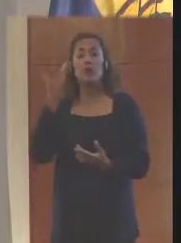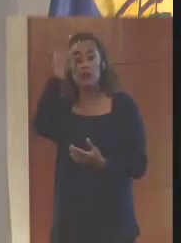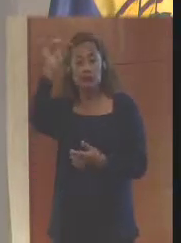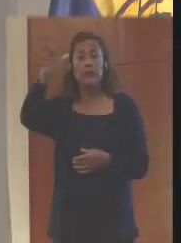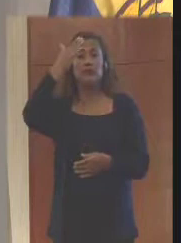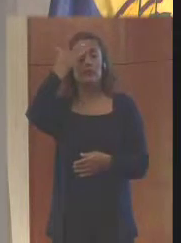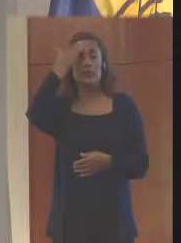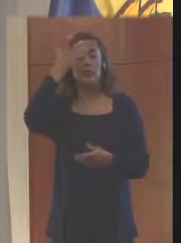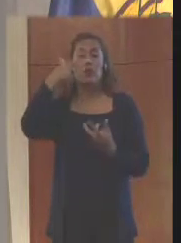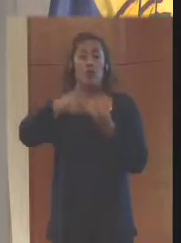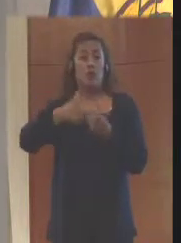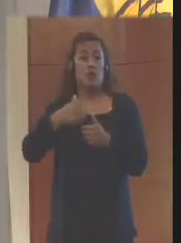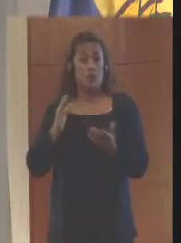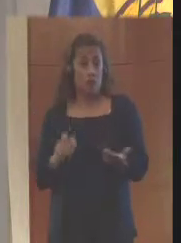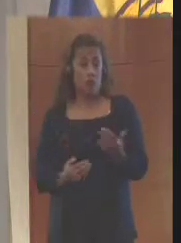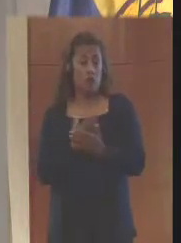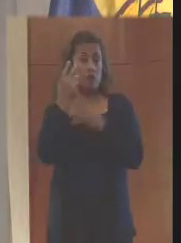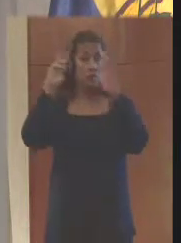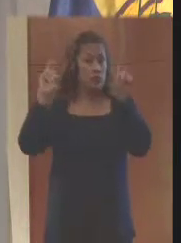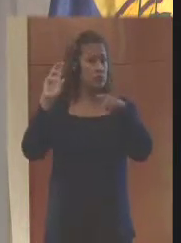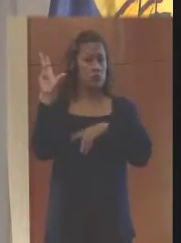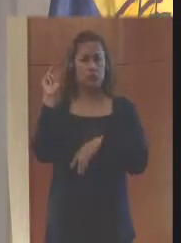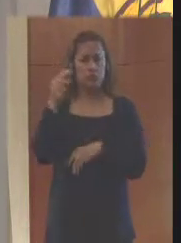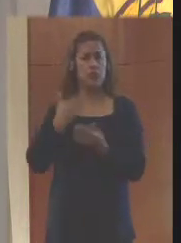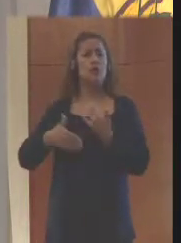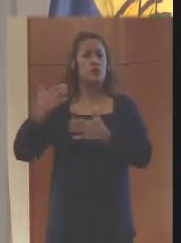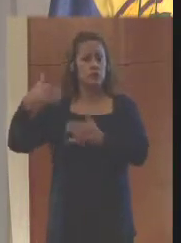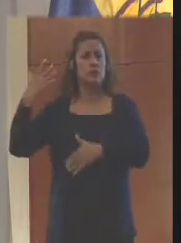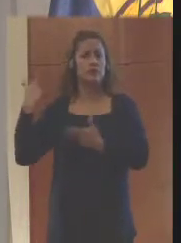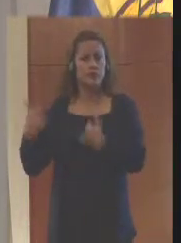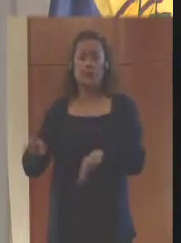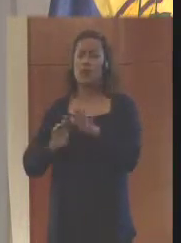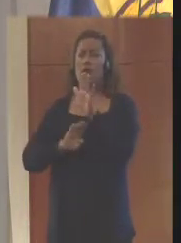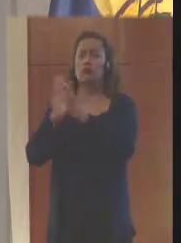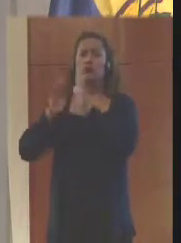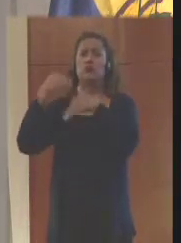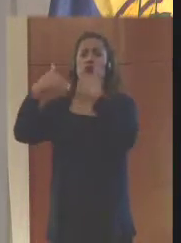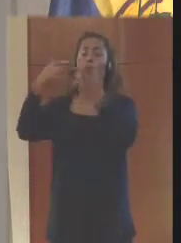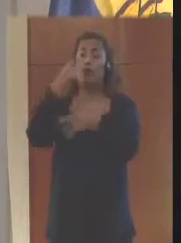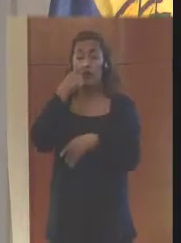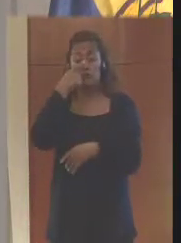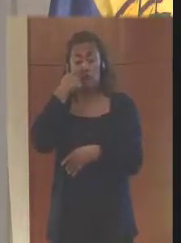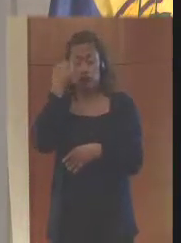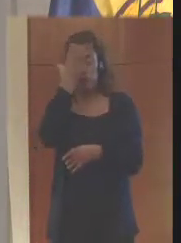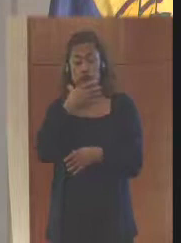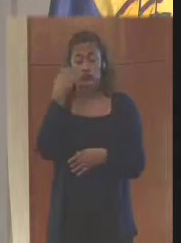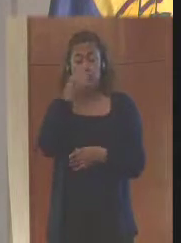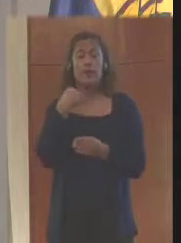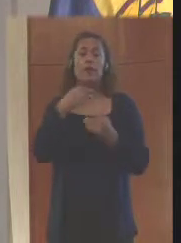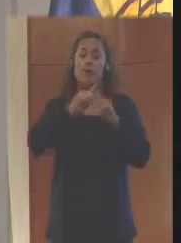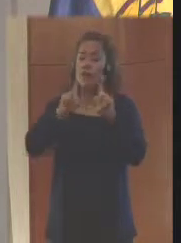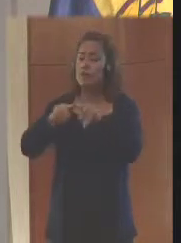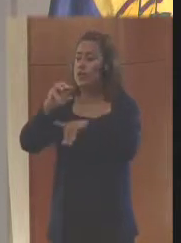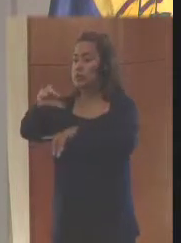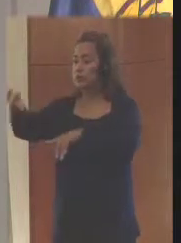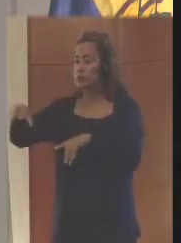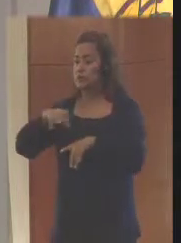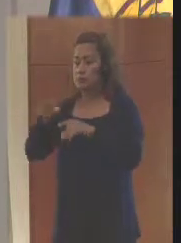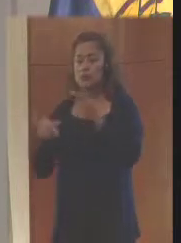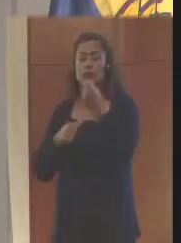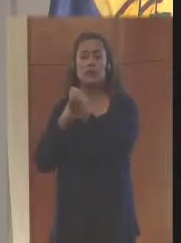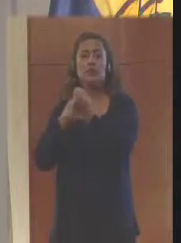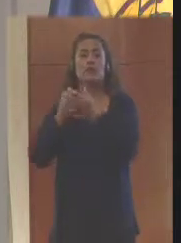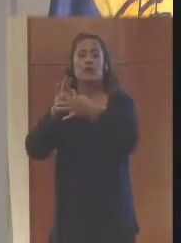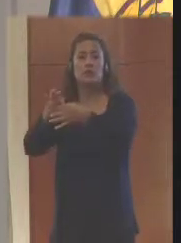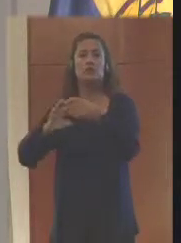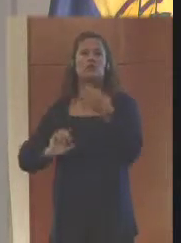que este no es un tema nuevo en el país y que se han desarrollado iniciativas interesantes desde varios sectores que pueden y que es